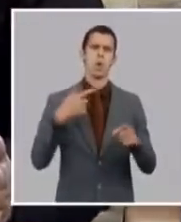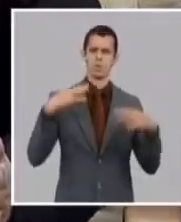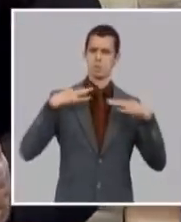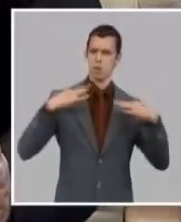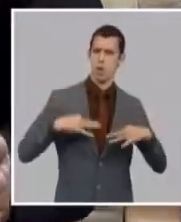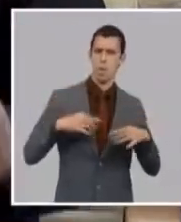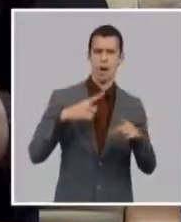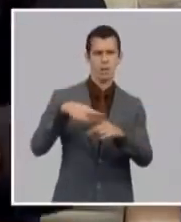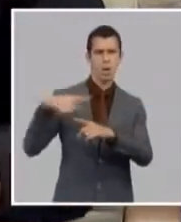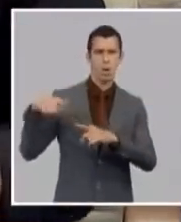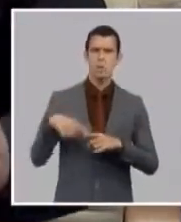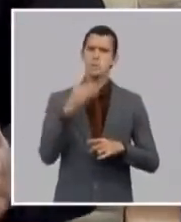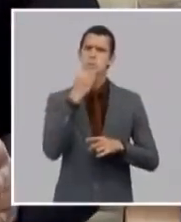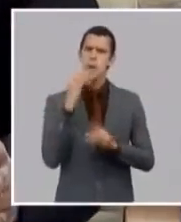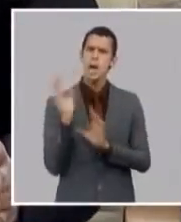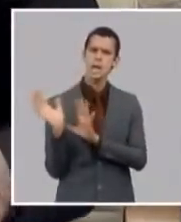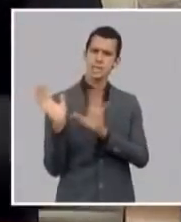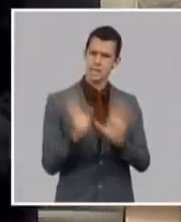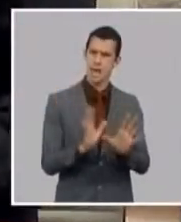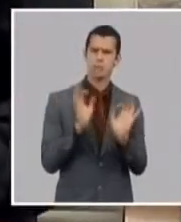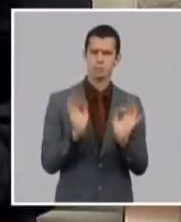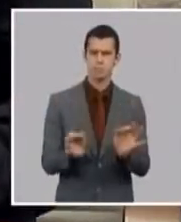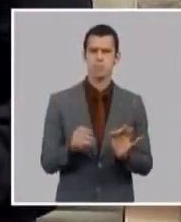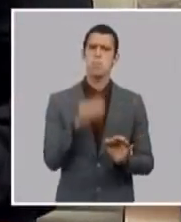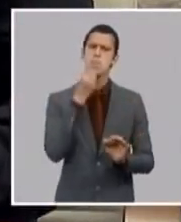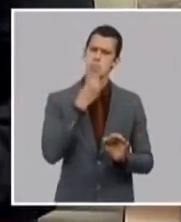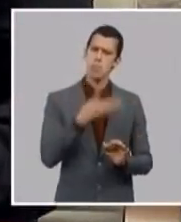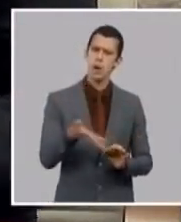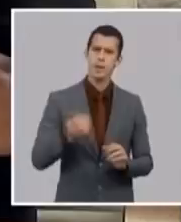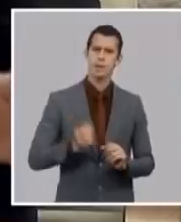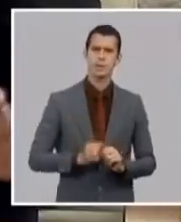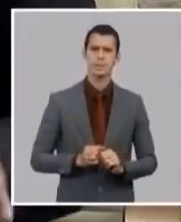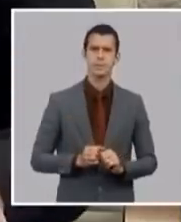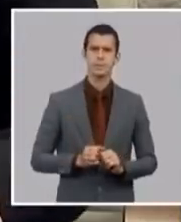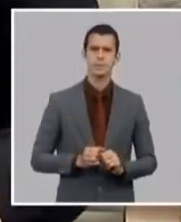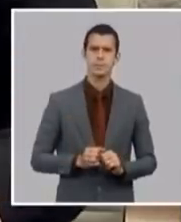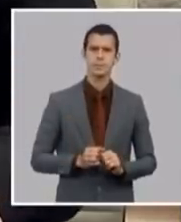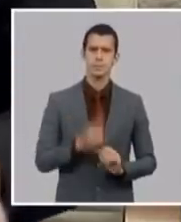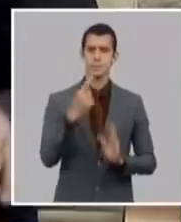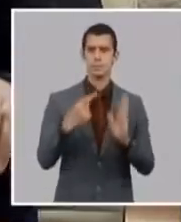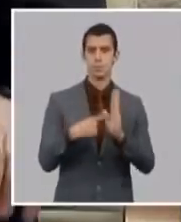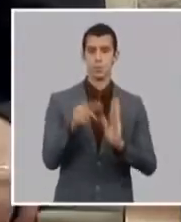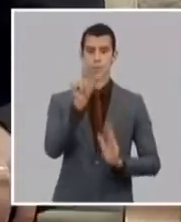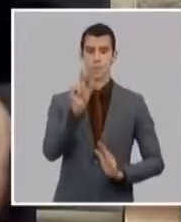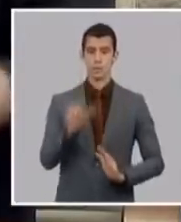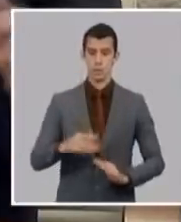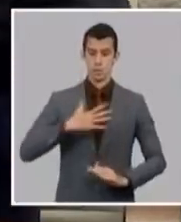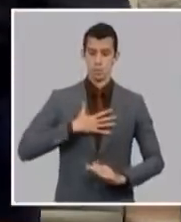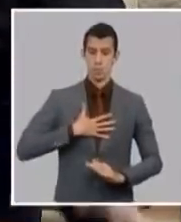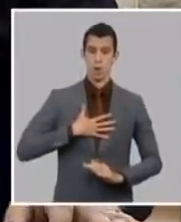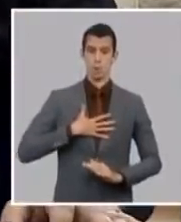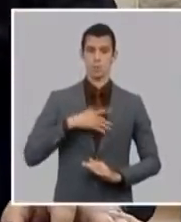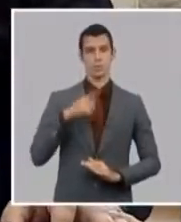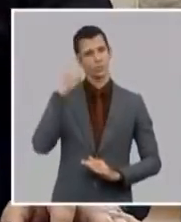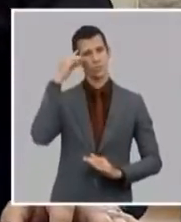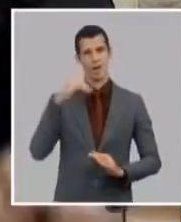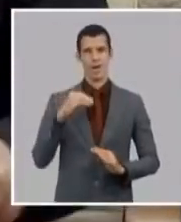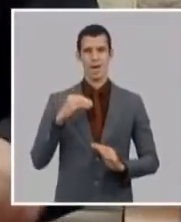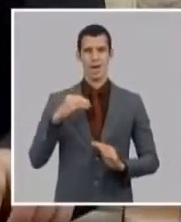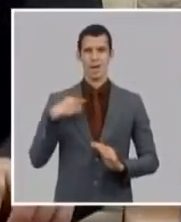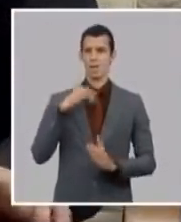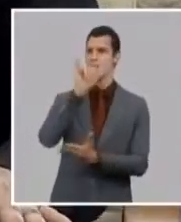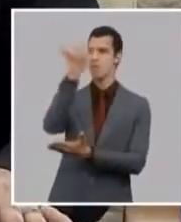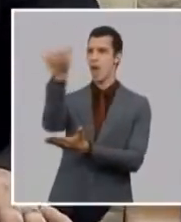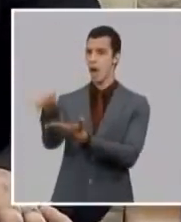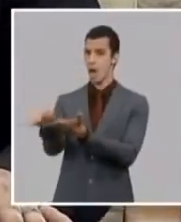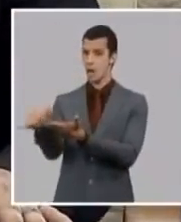cosas y se admite la importación por pasajero hasta un total de los llamados mil puntos es